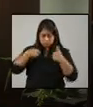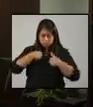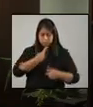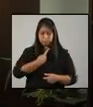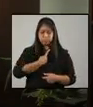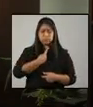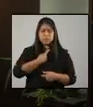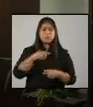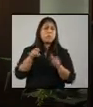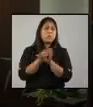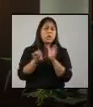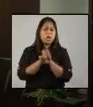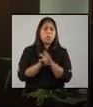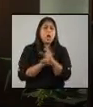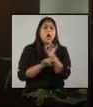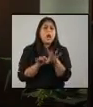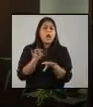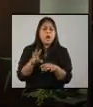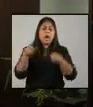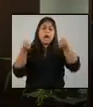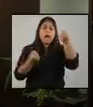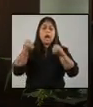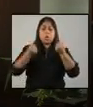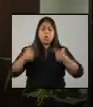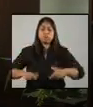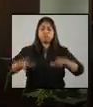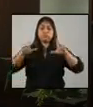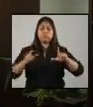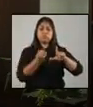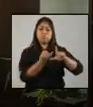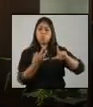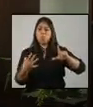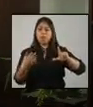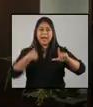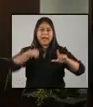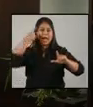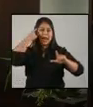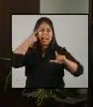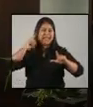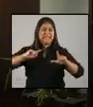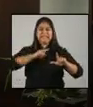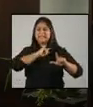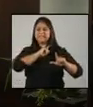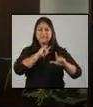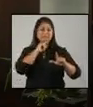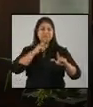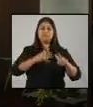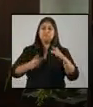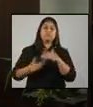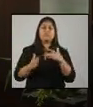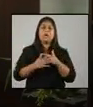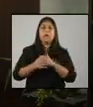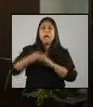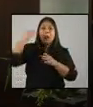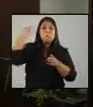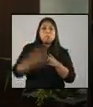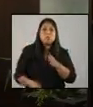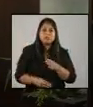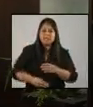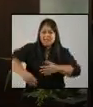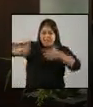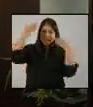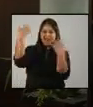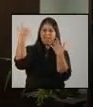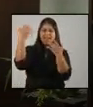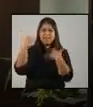dispuestos que solo circule una placa par o impar nos creemos listos porque evadimos la norma y si nos sancionan maltratamos a los